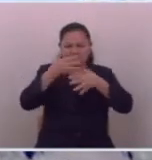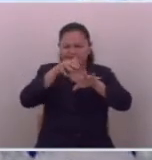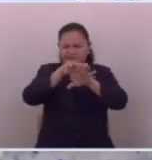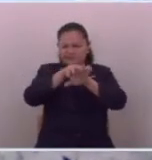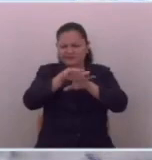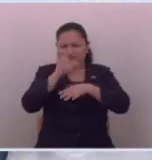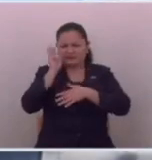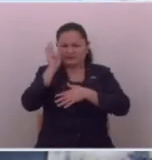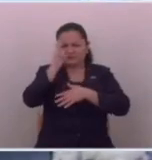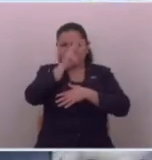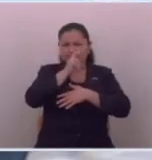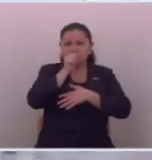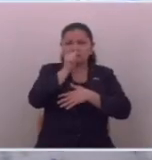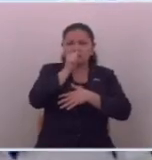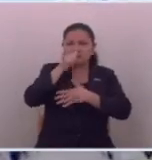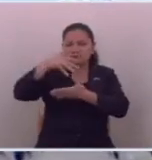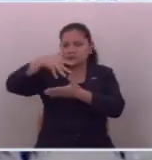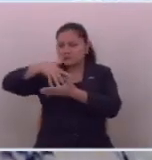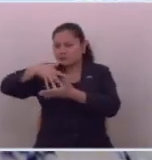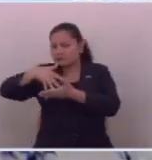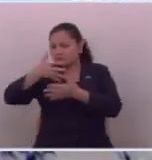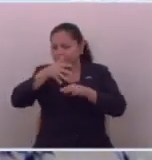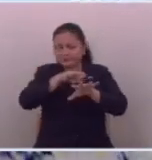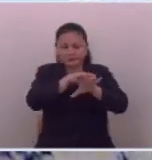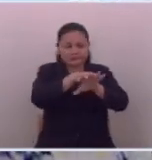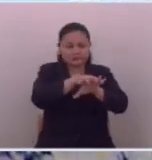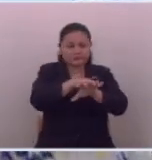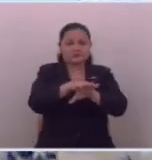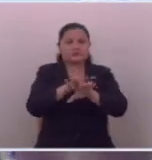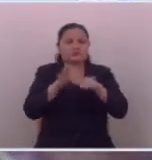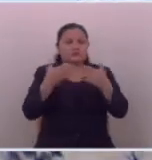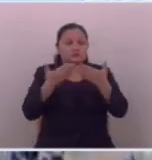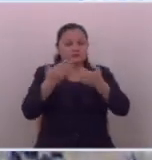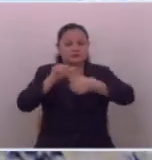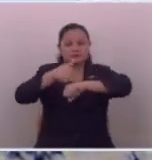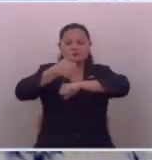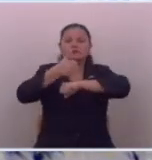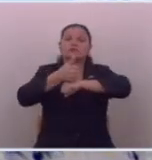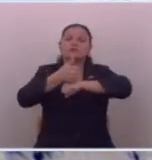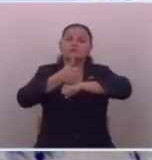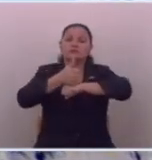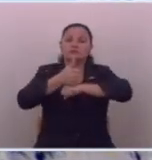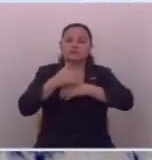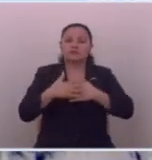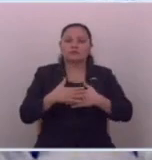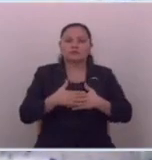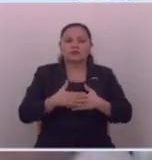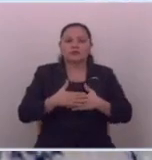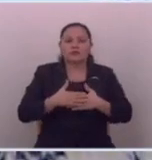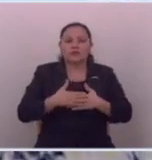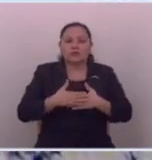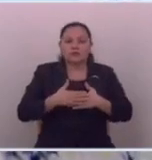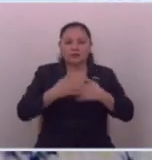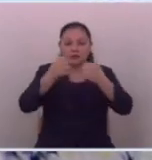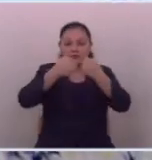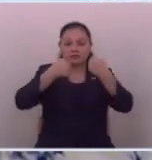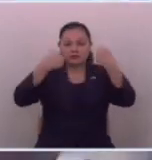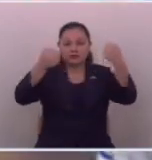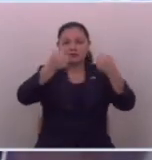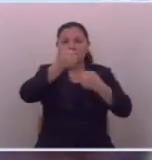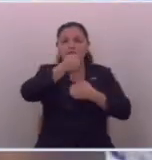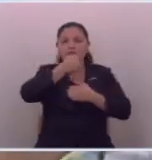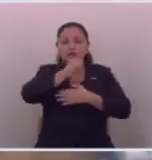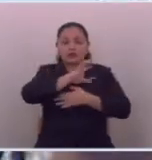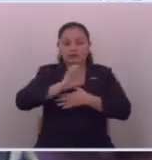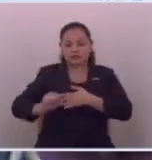ahí de privado y público en torno a la creación del diario El Salvador que